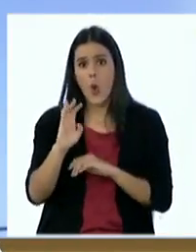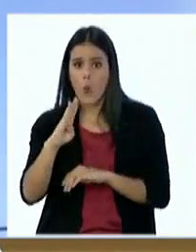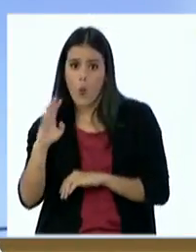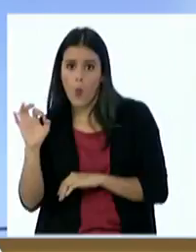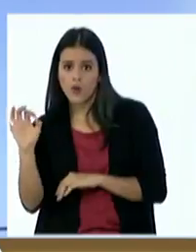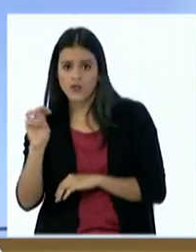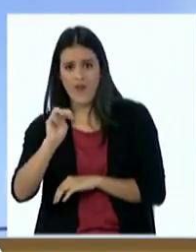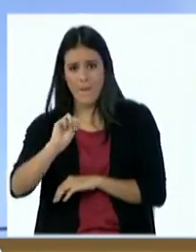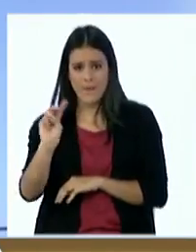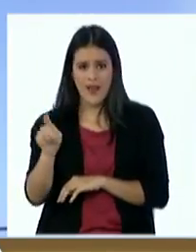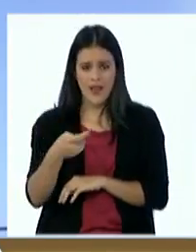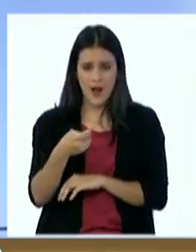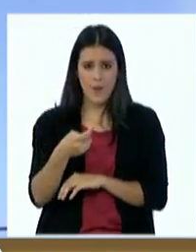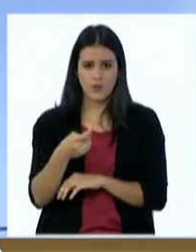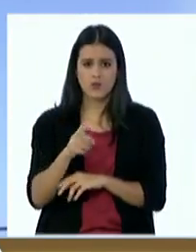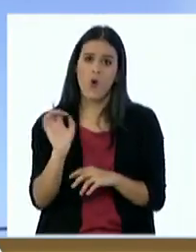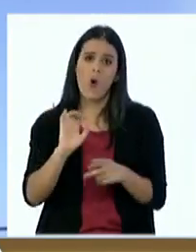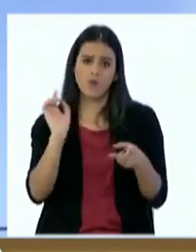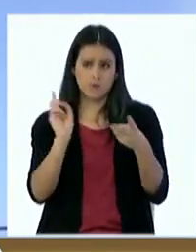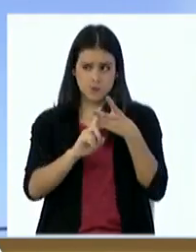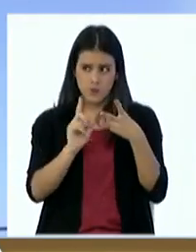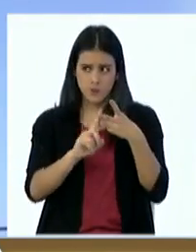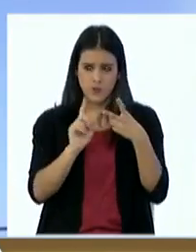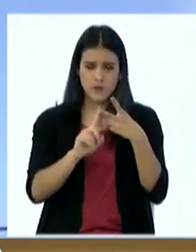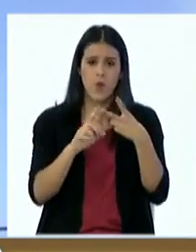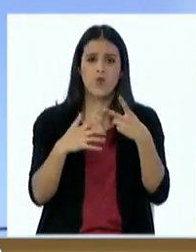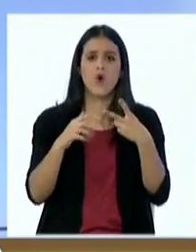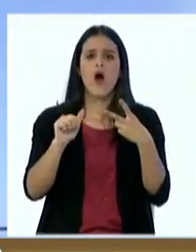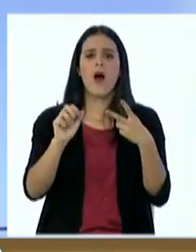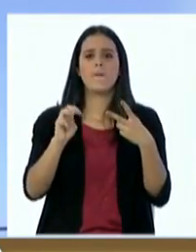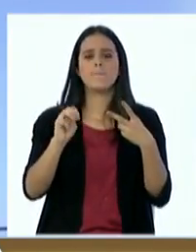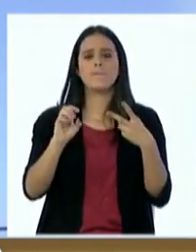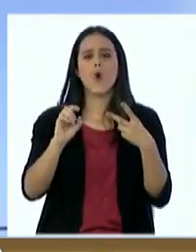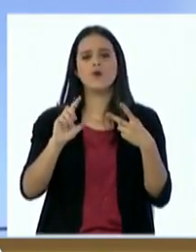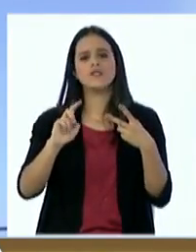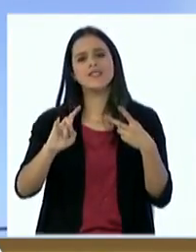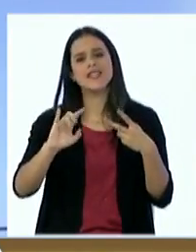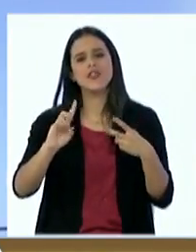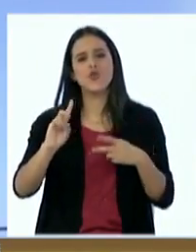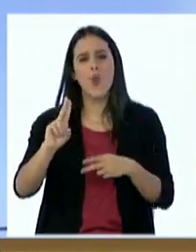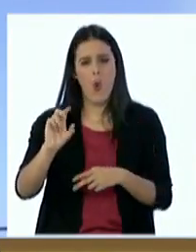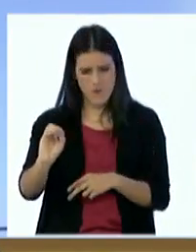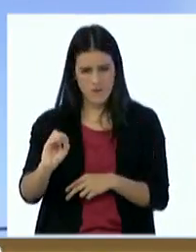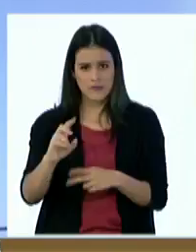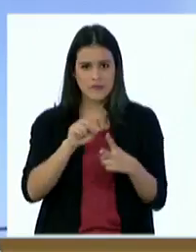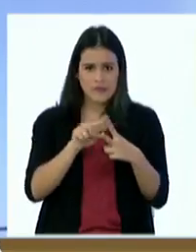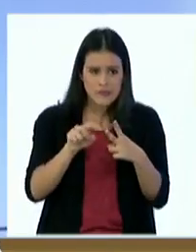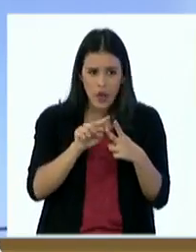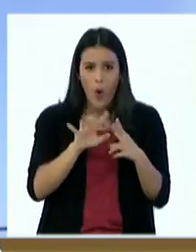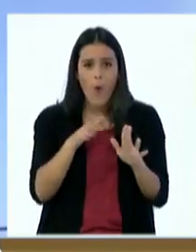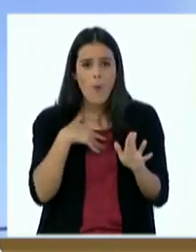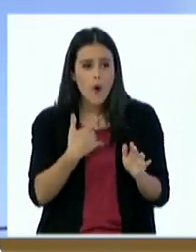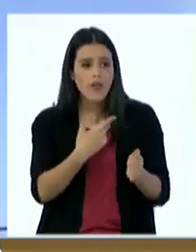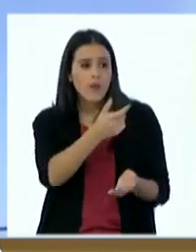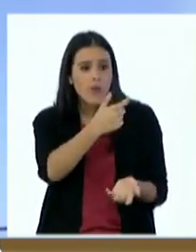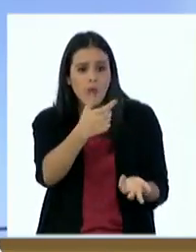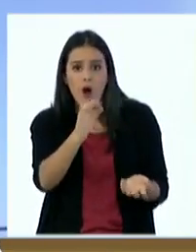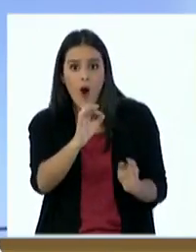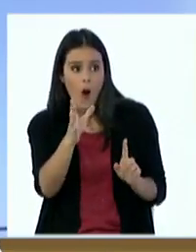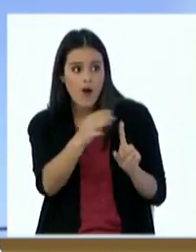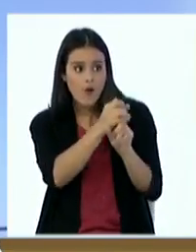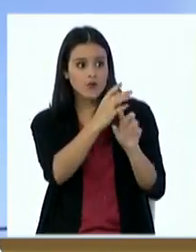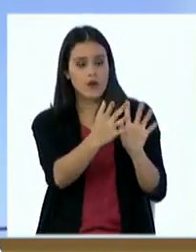suspensión o amoxiduo en 750 miligramos las personas e instituciones que puedan colaborar por favor comuníquese